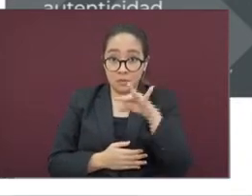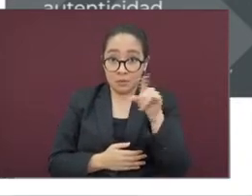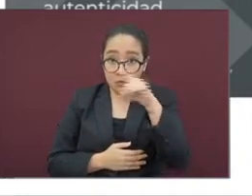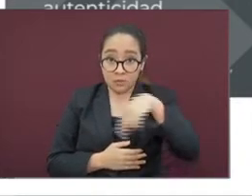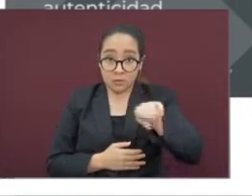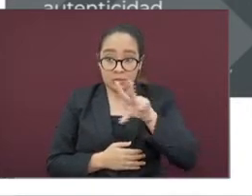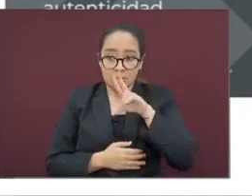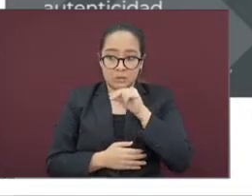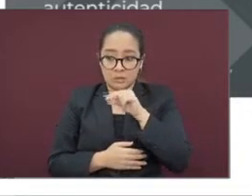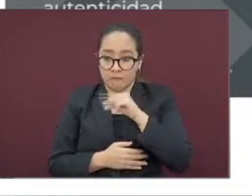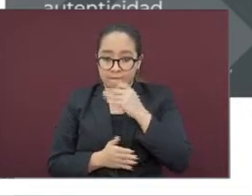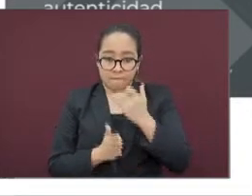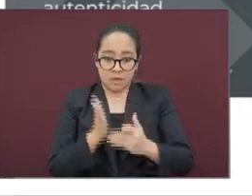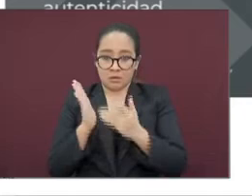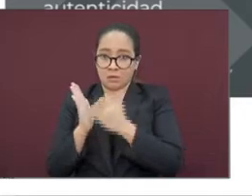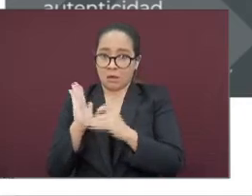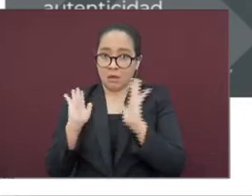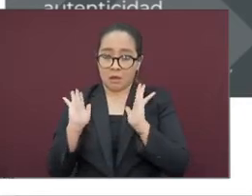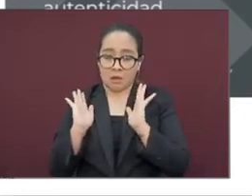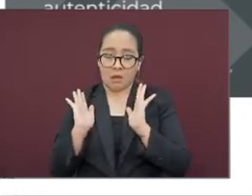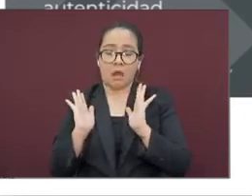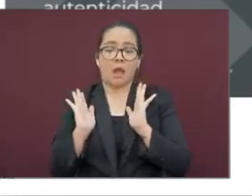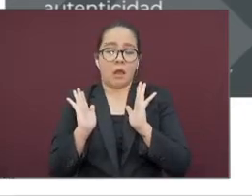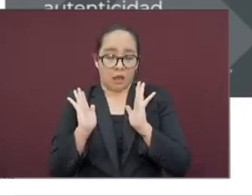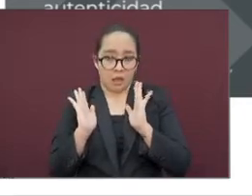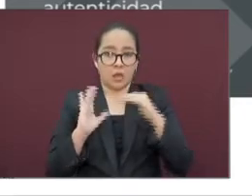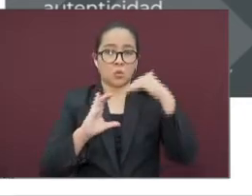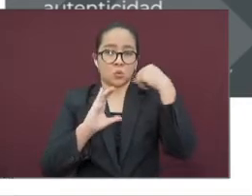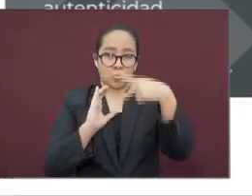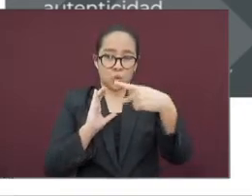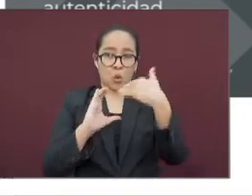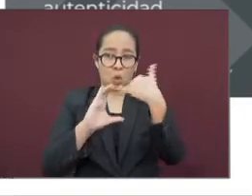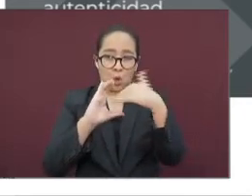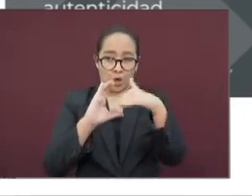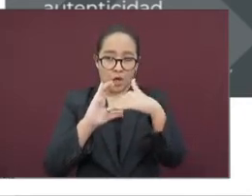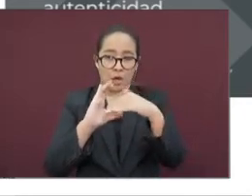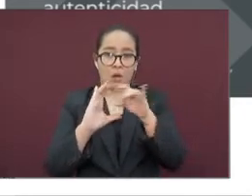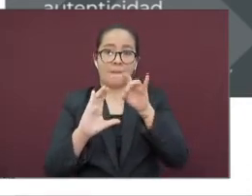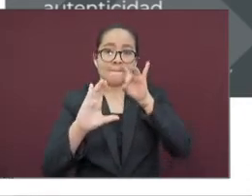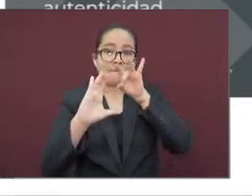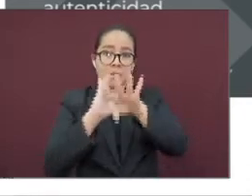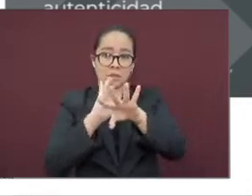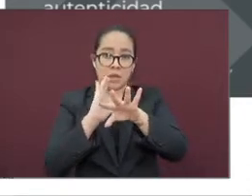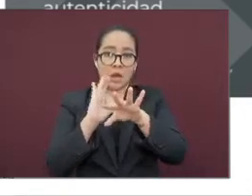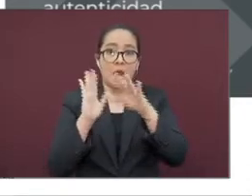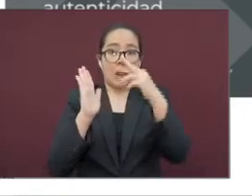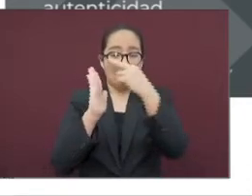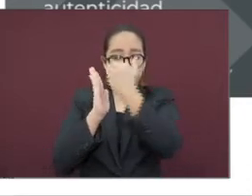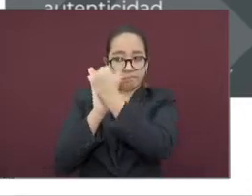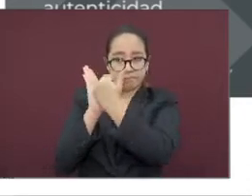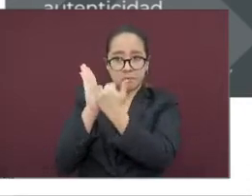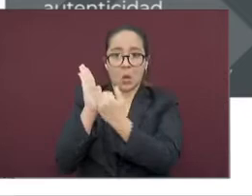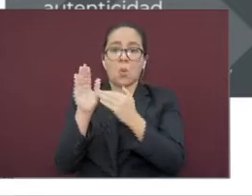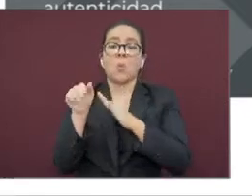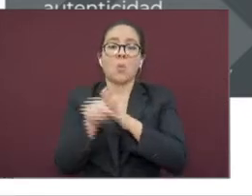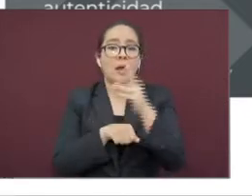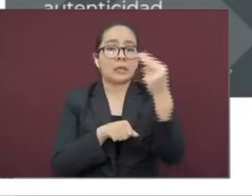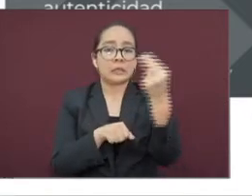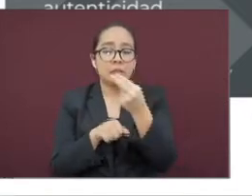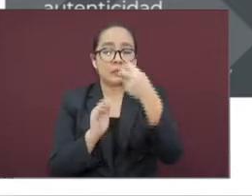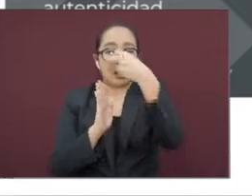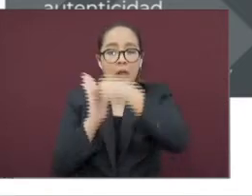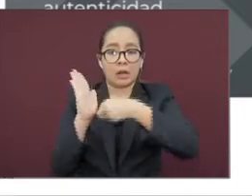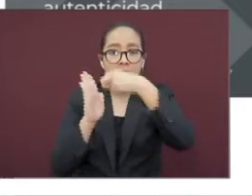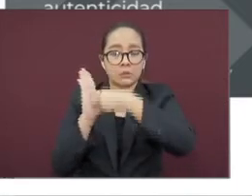entonces recibirán especificaciones para que ustedes mismos tomen acciones